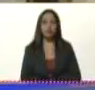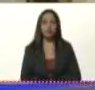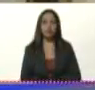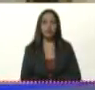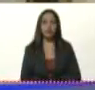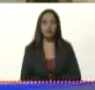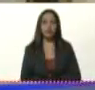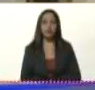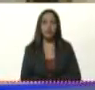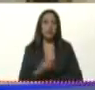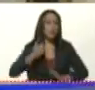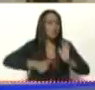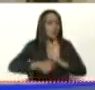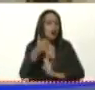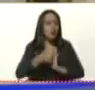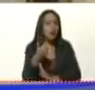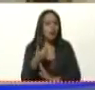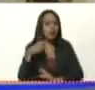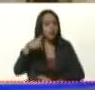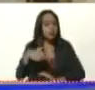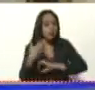al máximo esta situación.